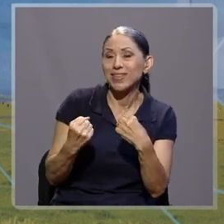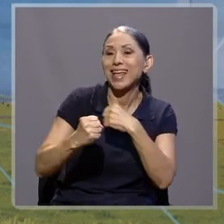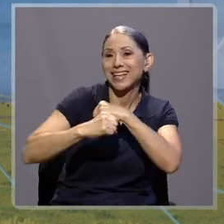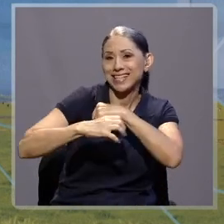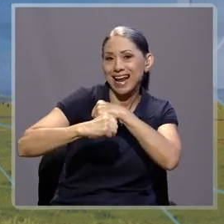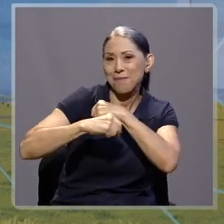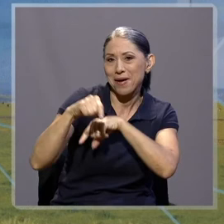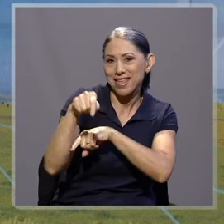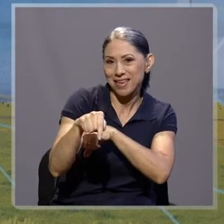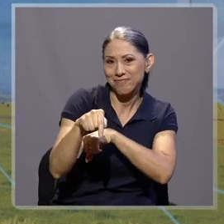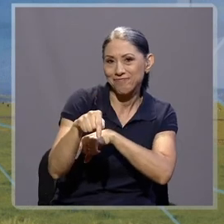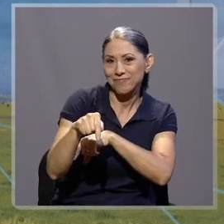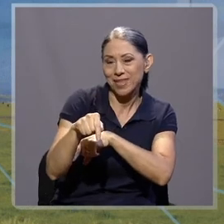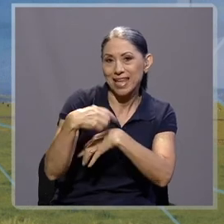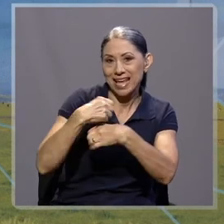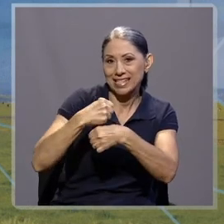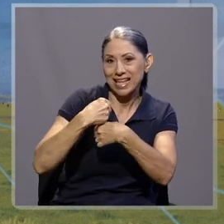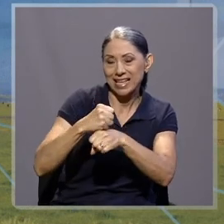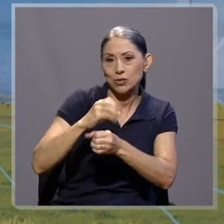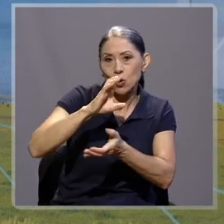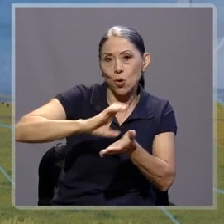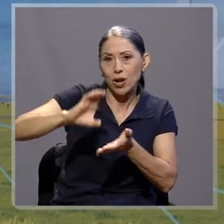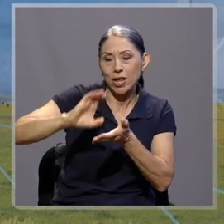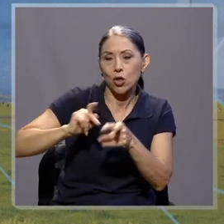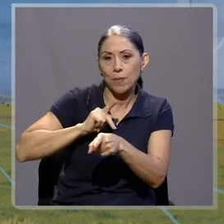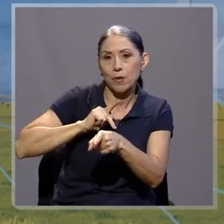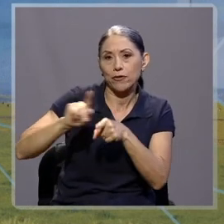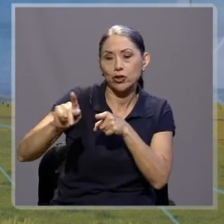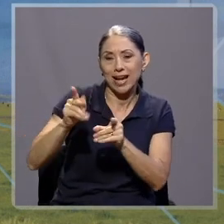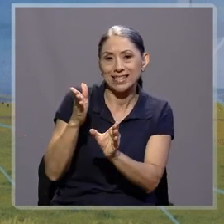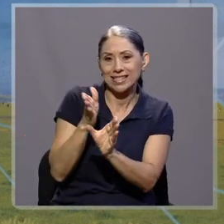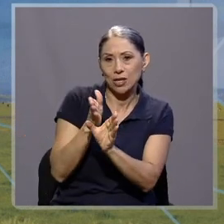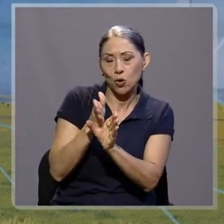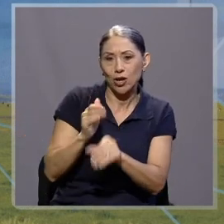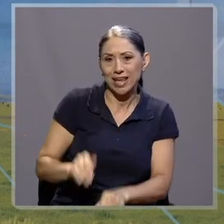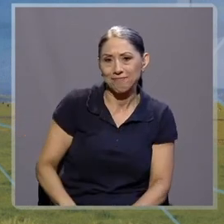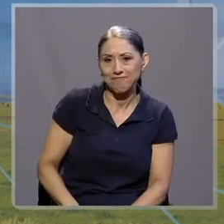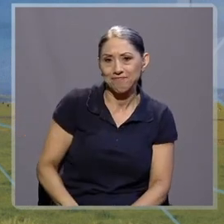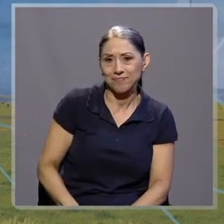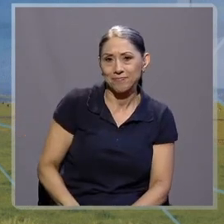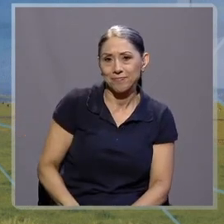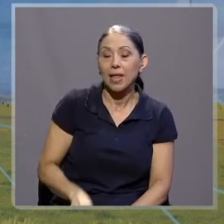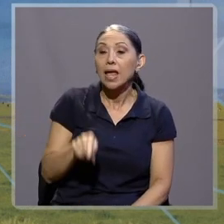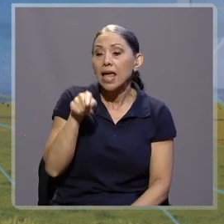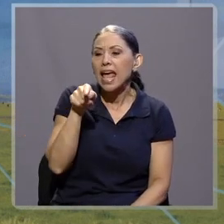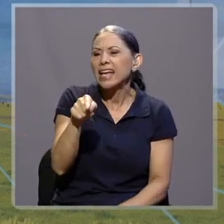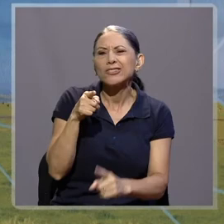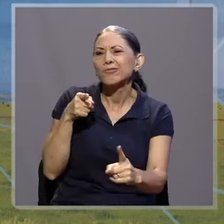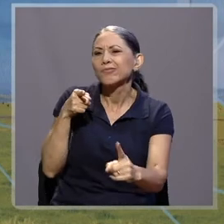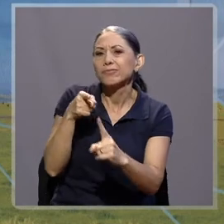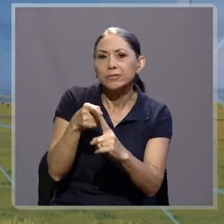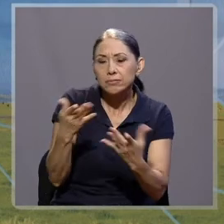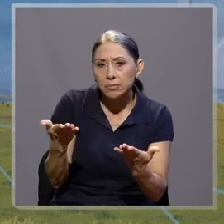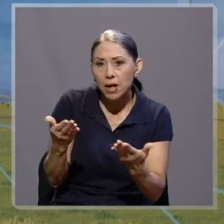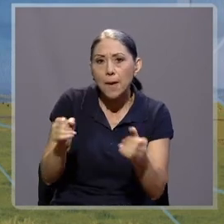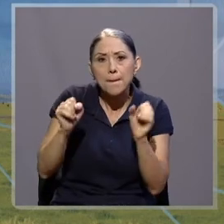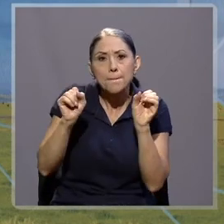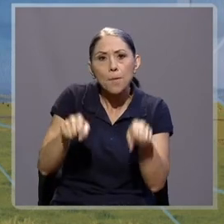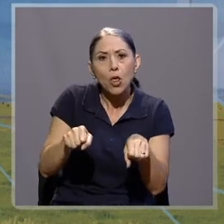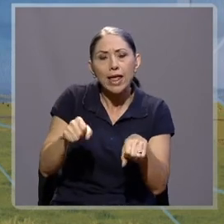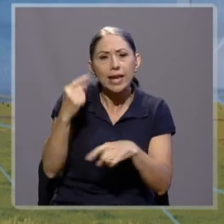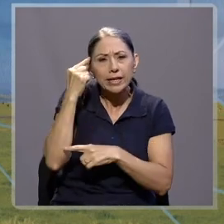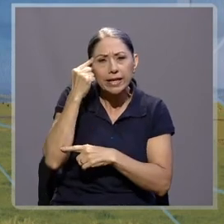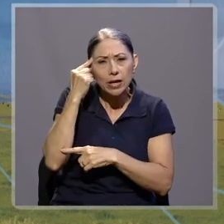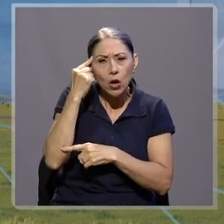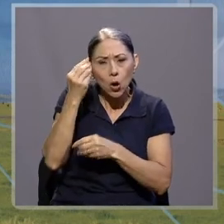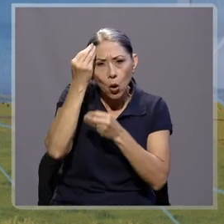campaña realizada por el Colegio Profesionales en Psicología. Este es el punto, poder concientizar tanto a lo que son